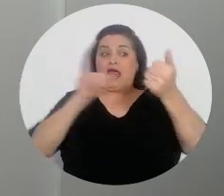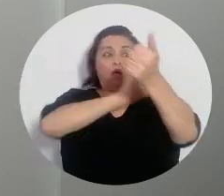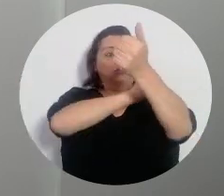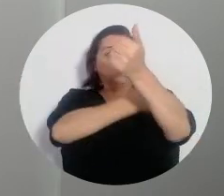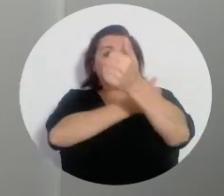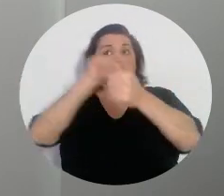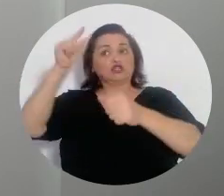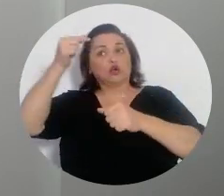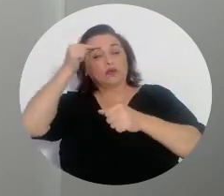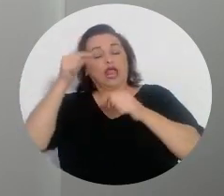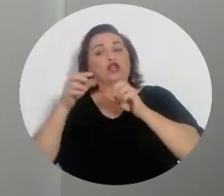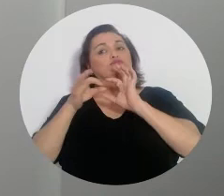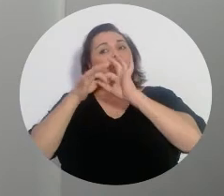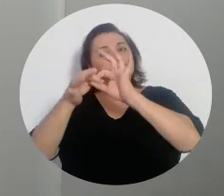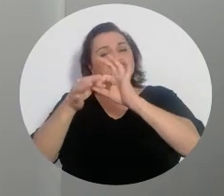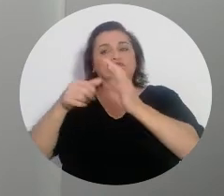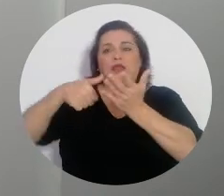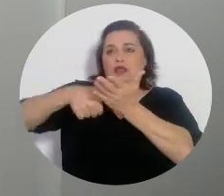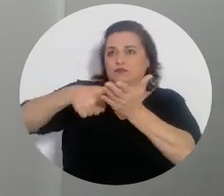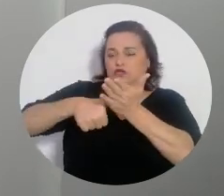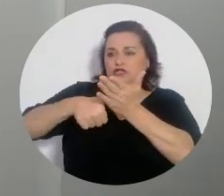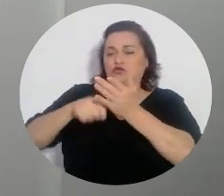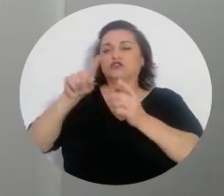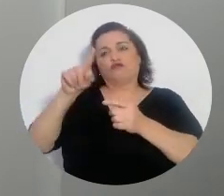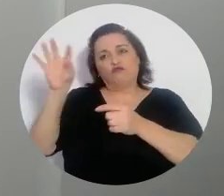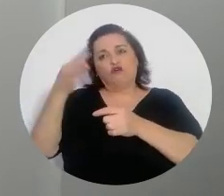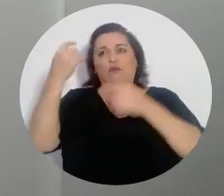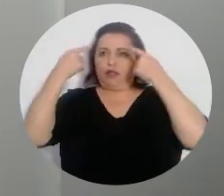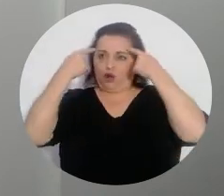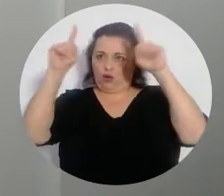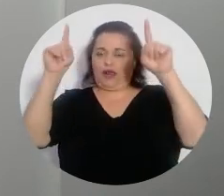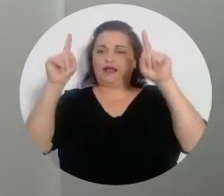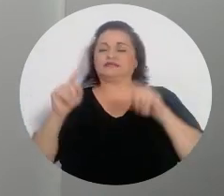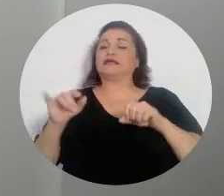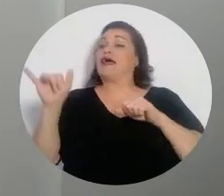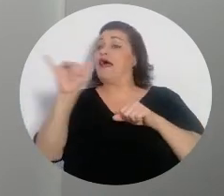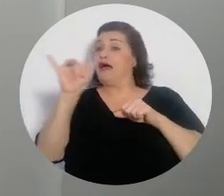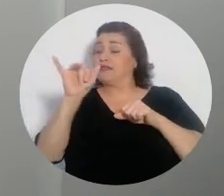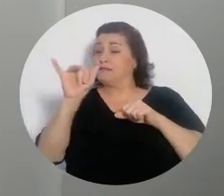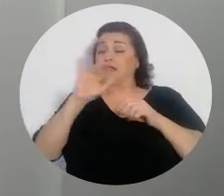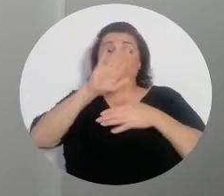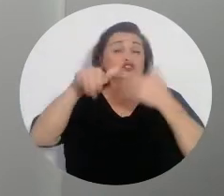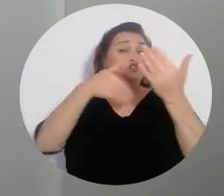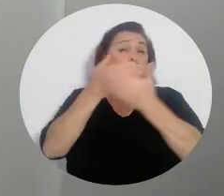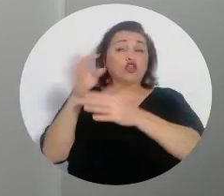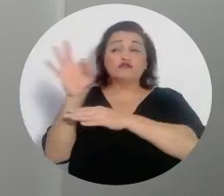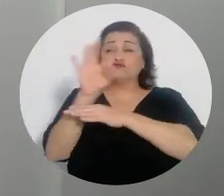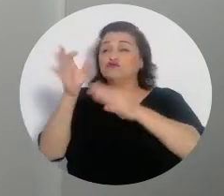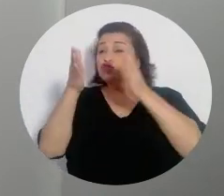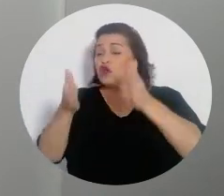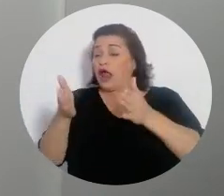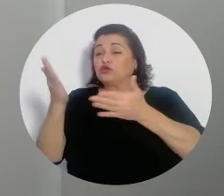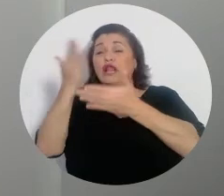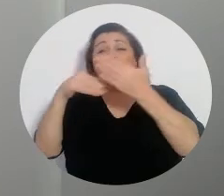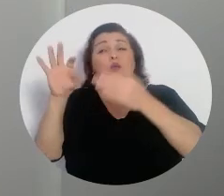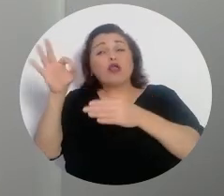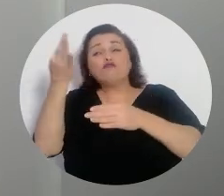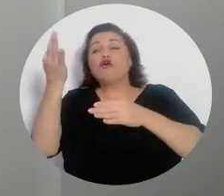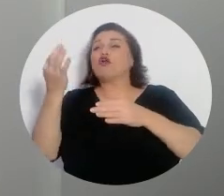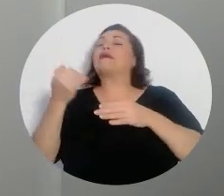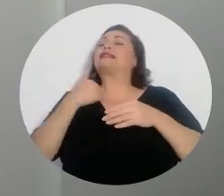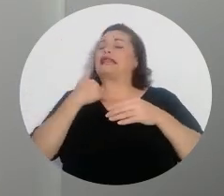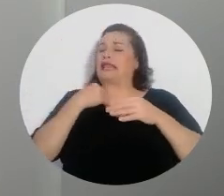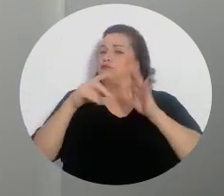asuntos relativos a las votaciones era una forma de lograrlo. Además, todos los funcionarios, en alguna medida, tenemos